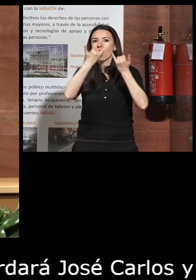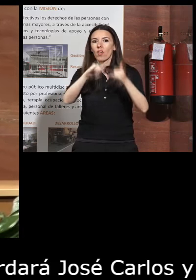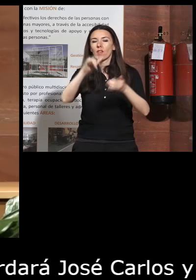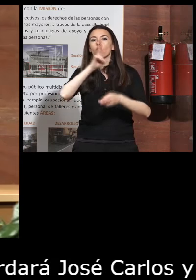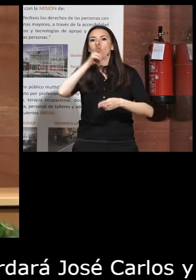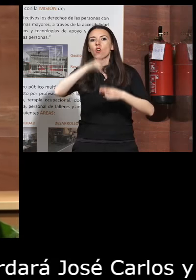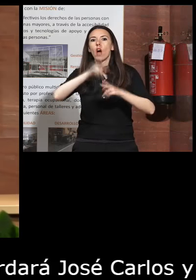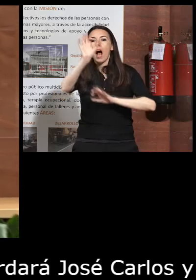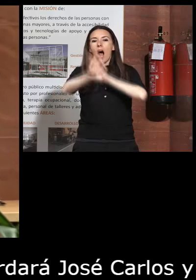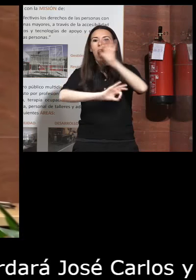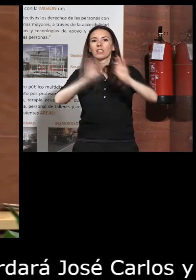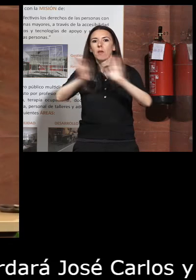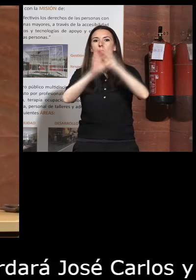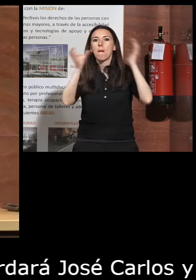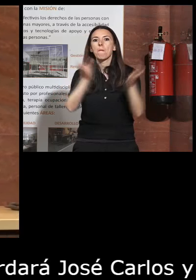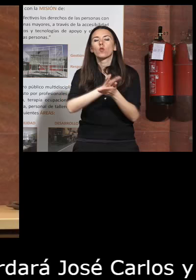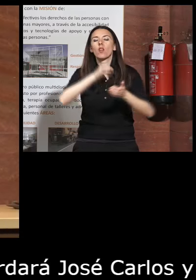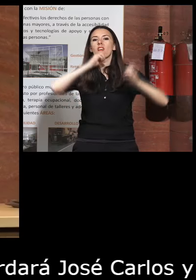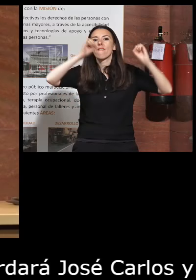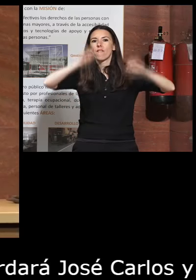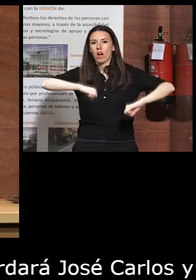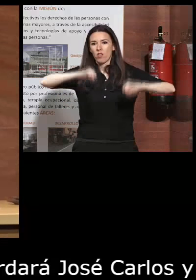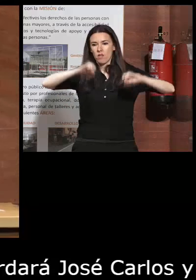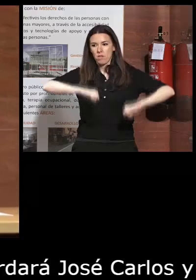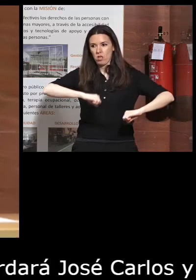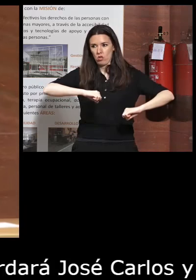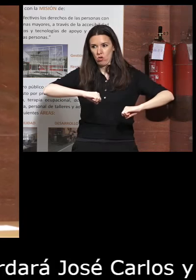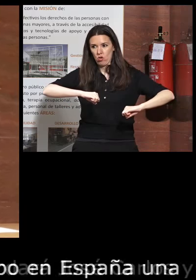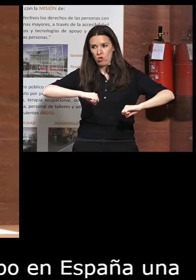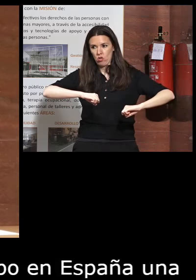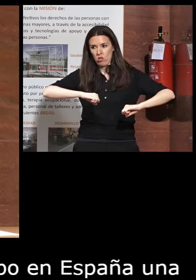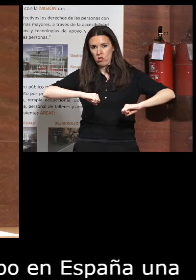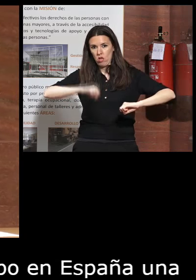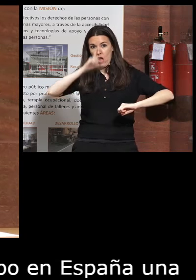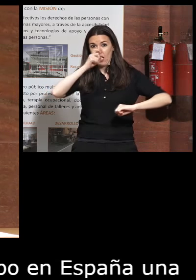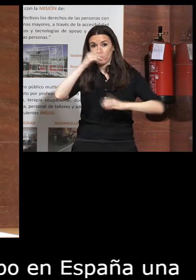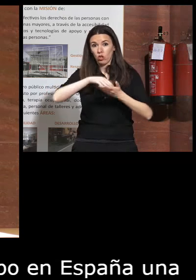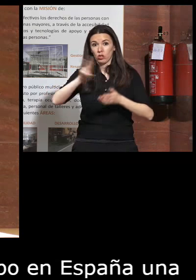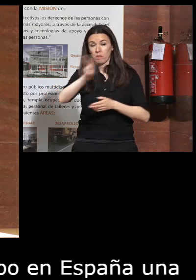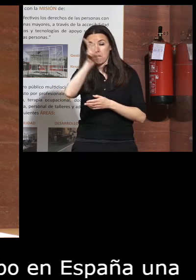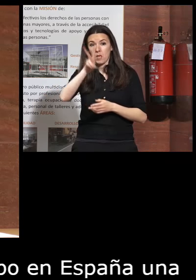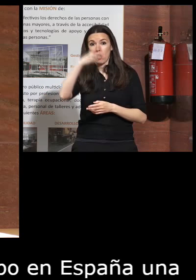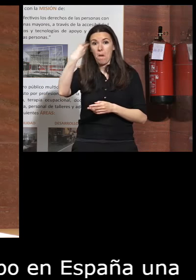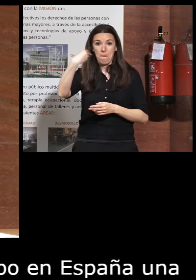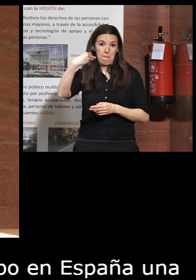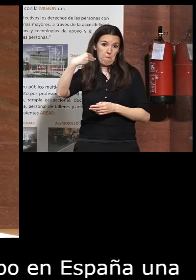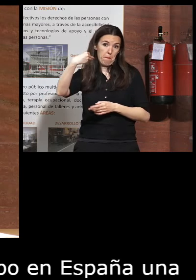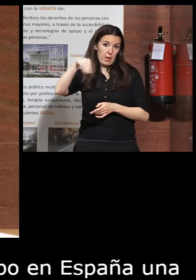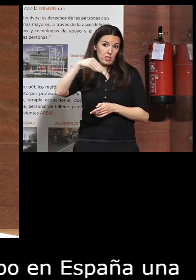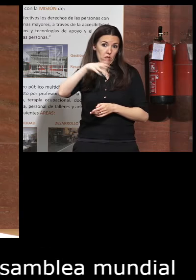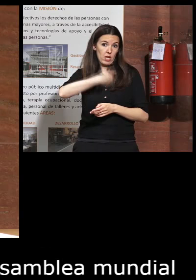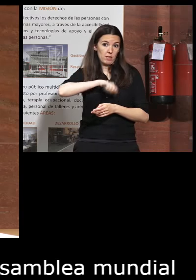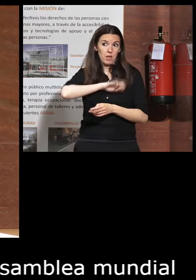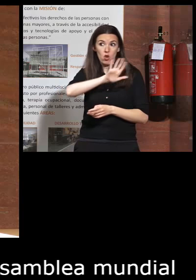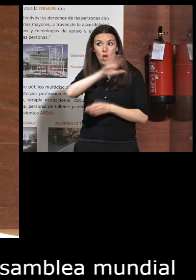cosa que se llamó la Asamblea Mundial de Envejecimiento Asamblea Mundial de Envejecimiento año 2002 año de la presidencia española de Europa en aquel